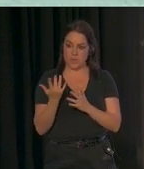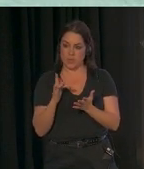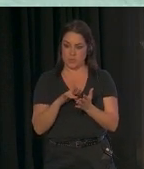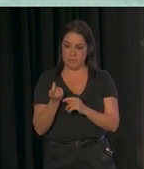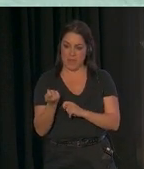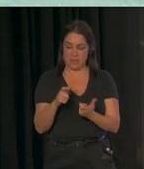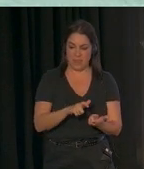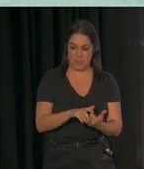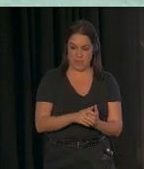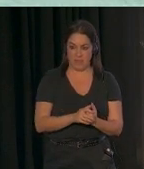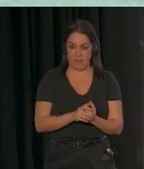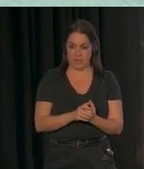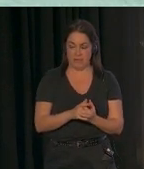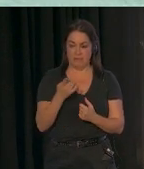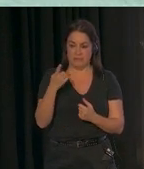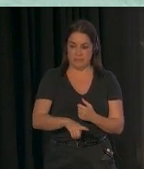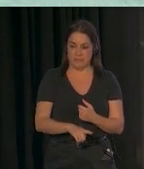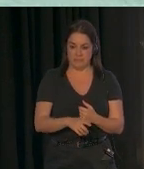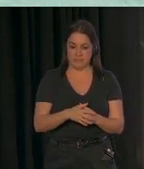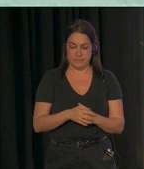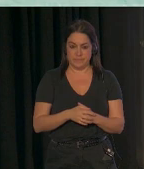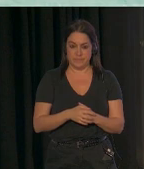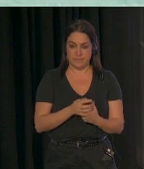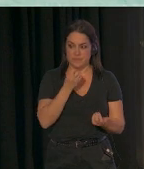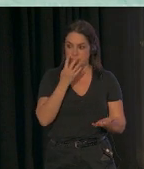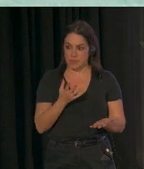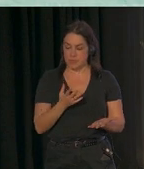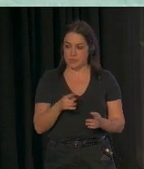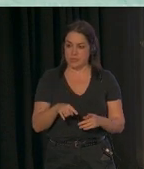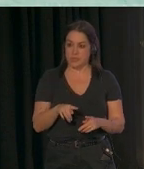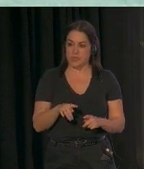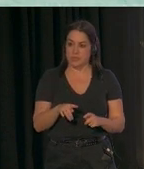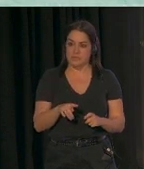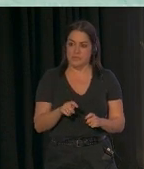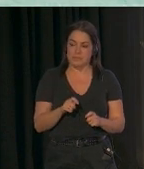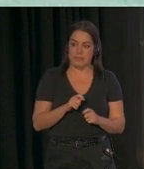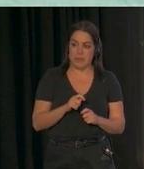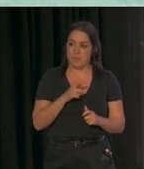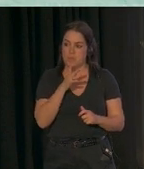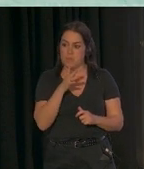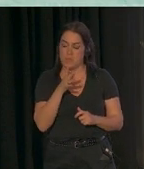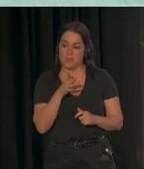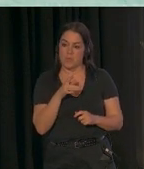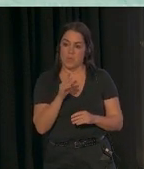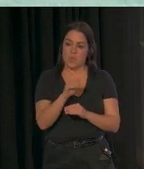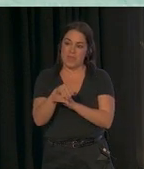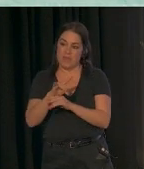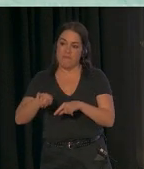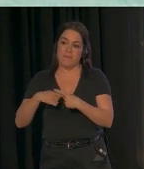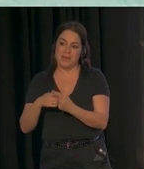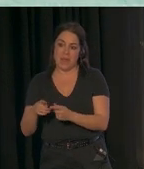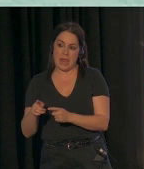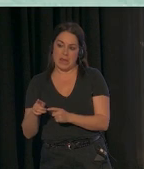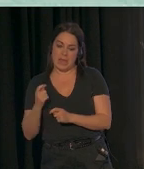también, bueno, venía dado por un cuidador familiar, Que le daba autenticidad.